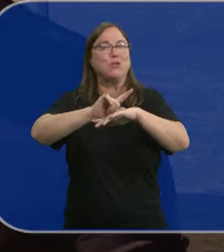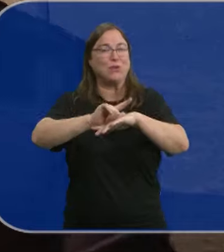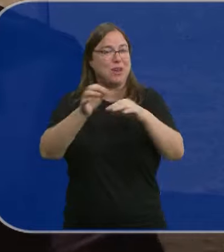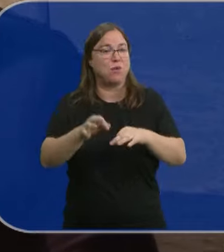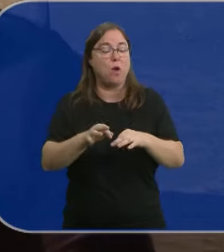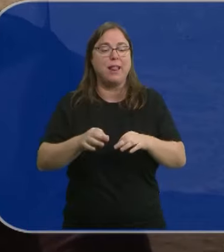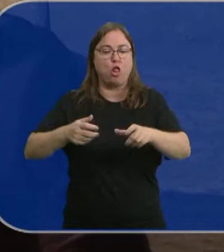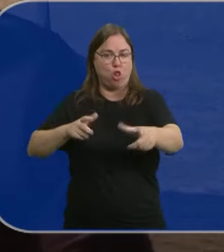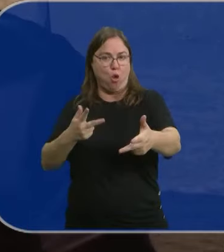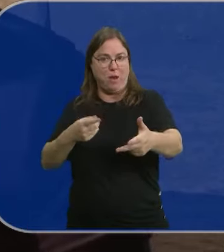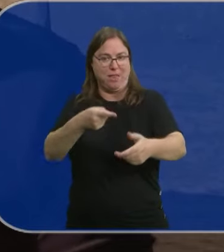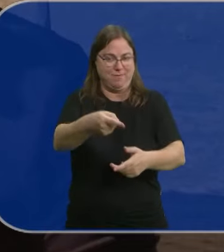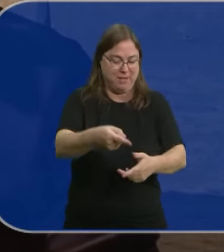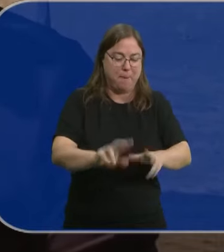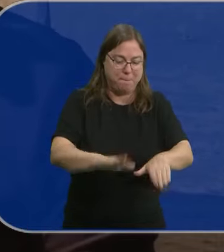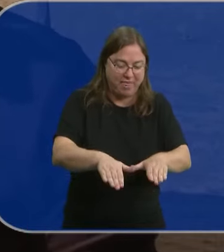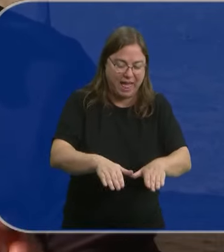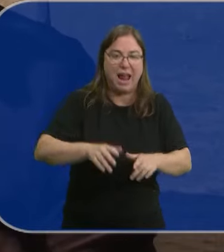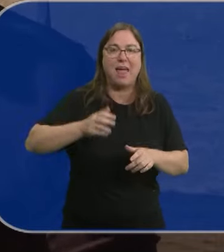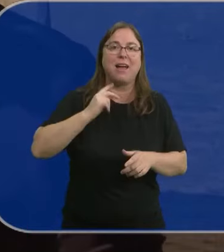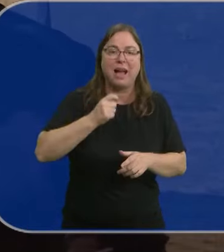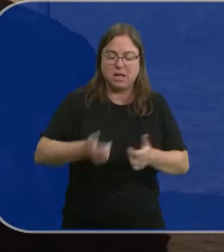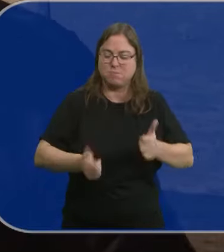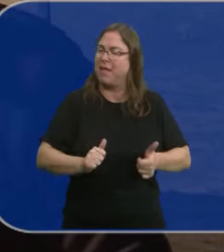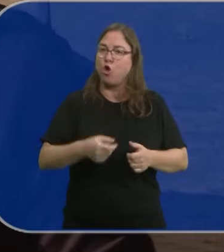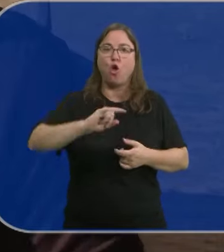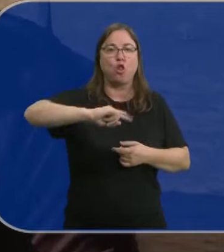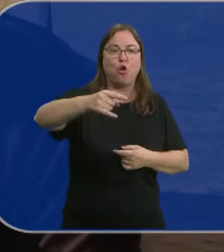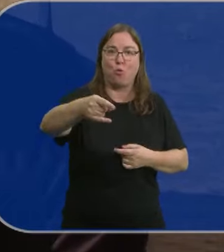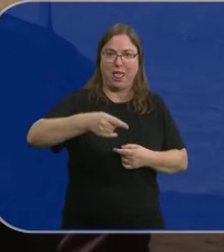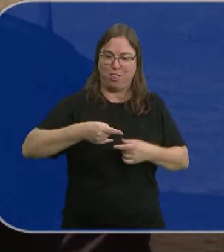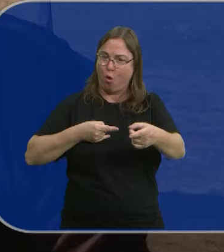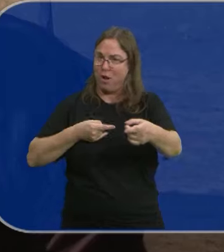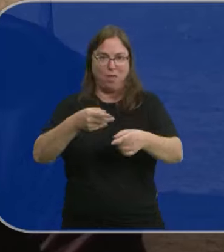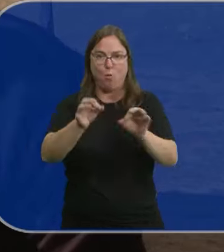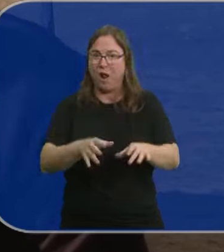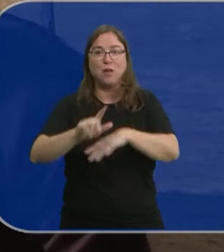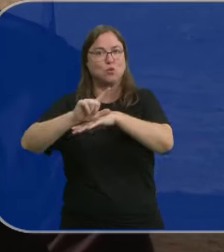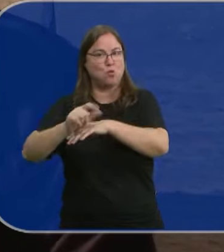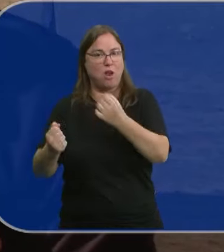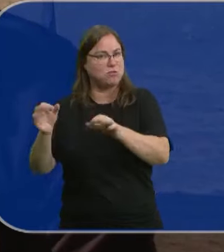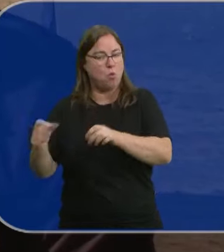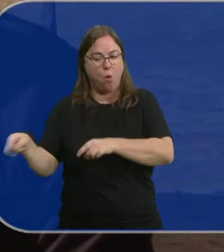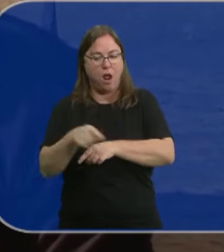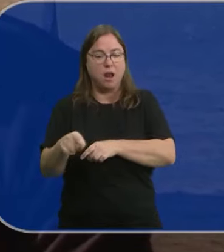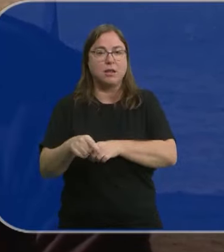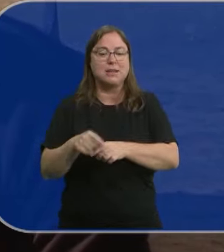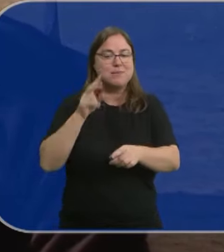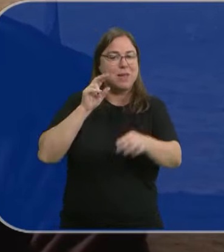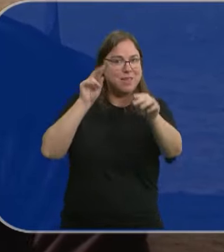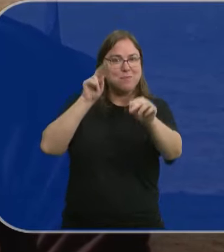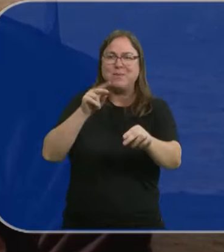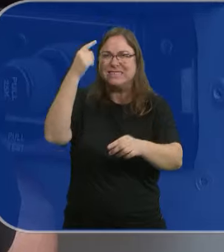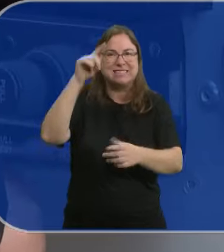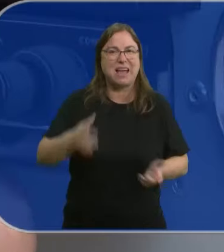Estos aviones llevan doble mando total, tanto de pedales de gas como de mando. Él está viendo qué es lo que el alumno está pensando,